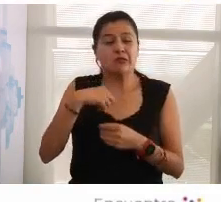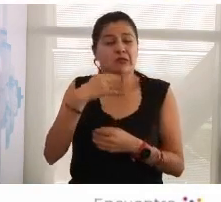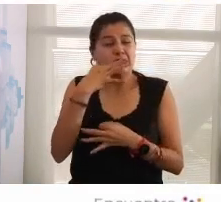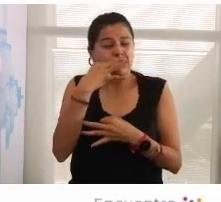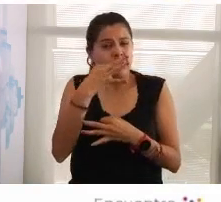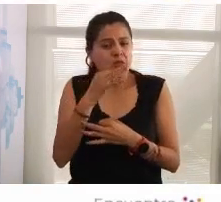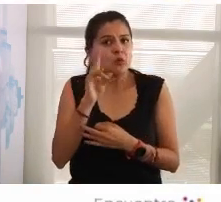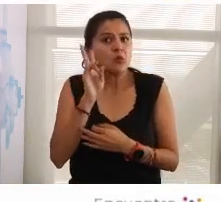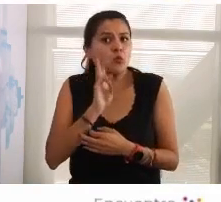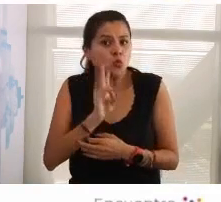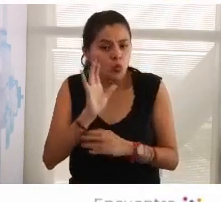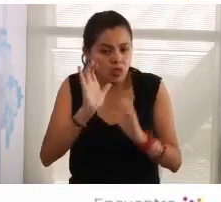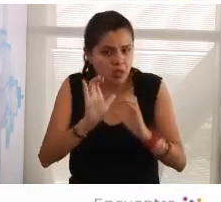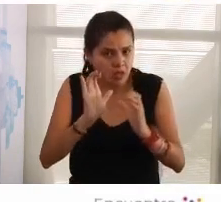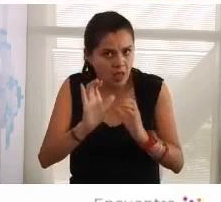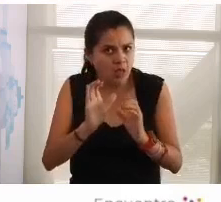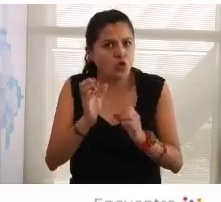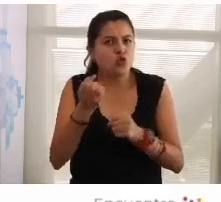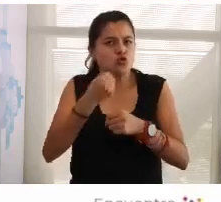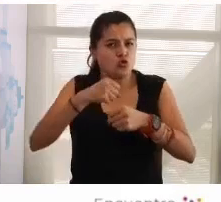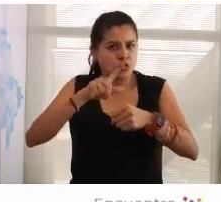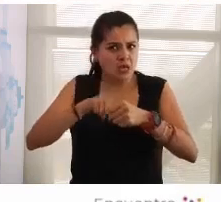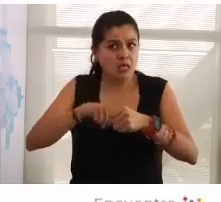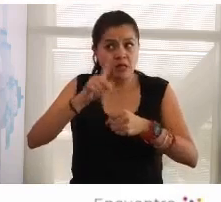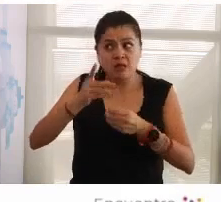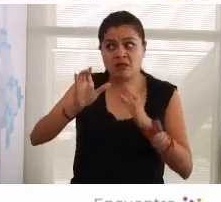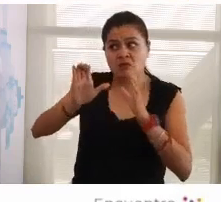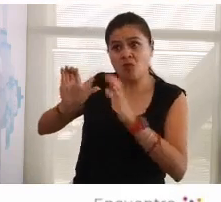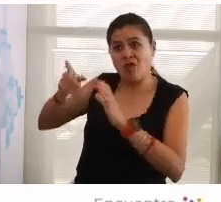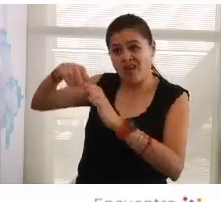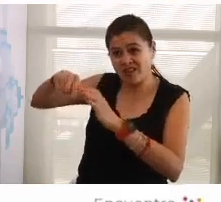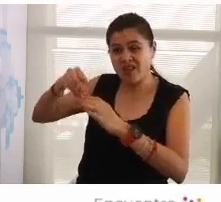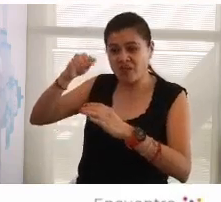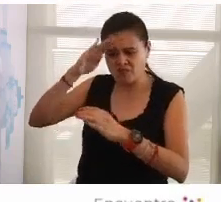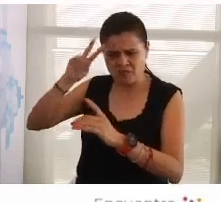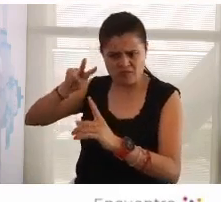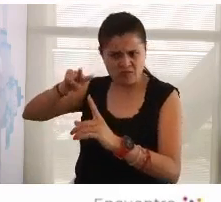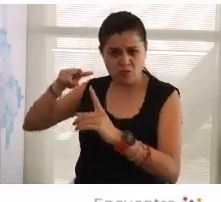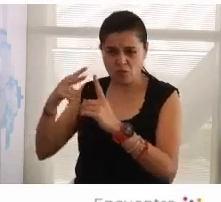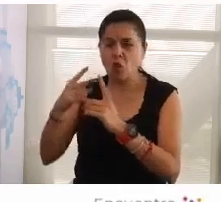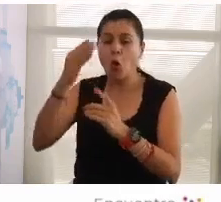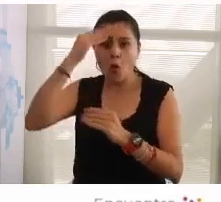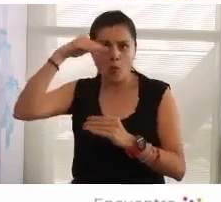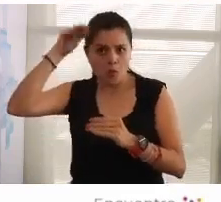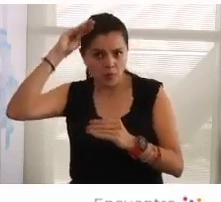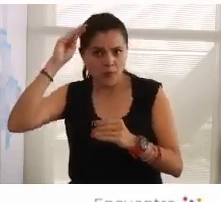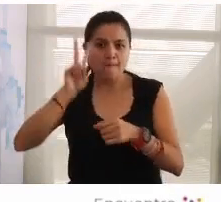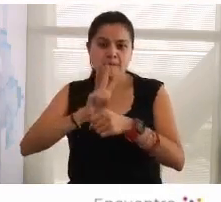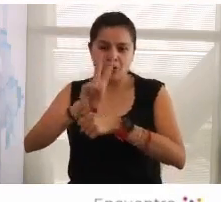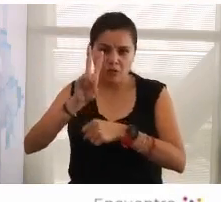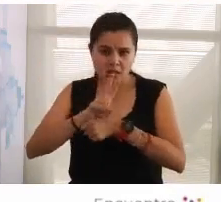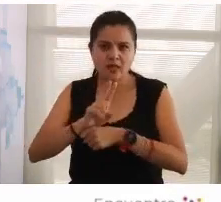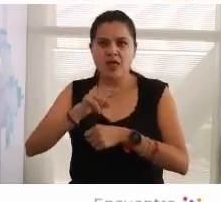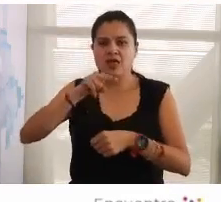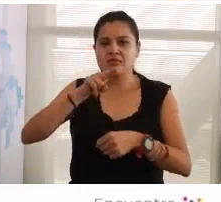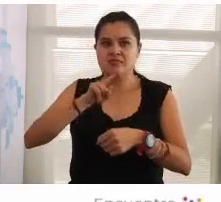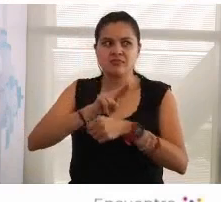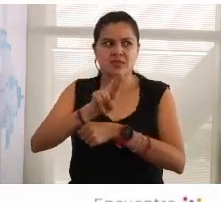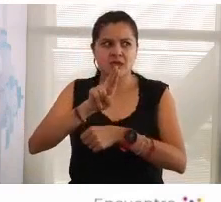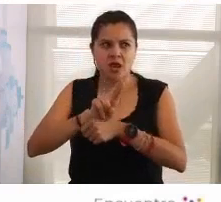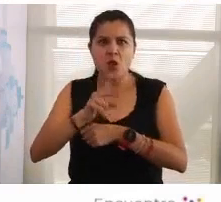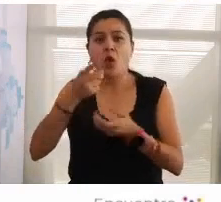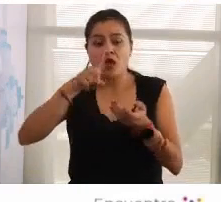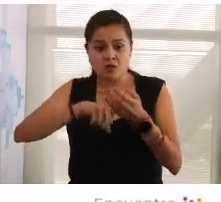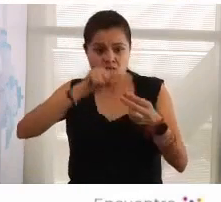universalizar la parte de la desgracia que le toca porque desde ese punto de vista cubanos venezolanos o nicaragüenses que de hecho